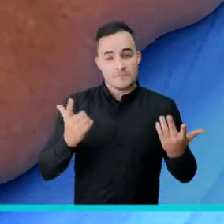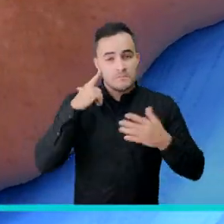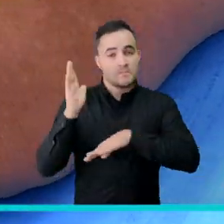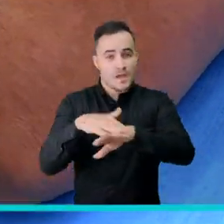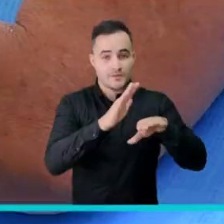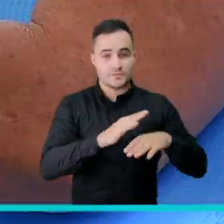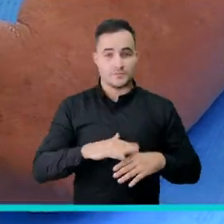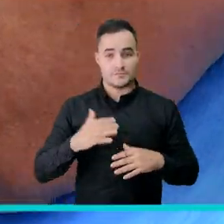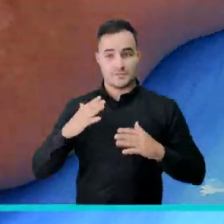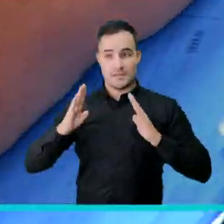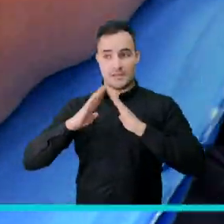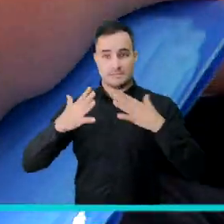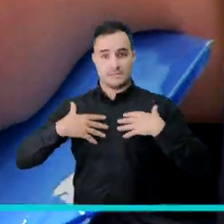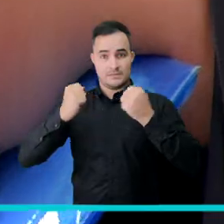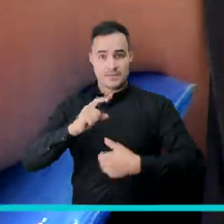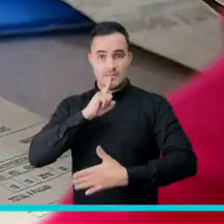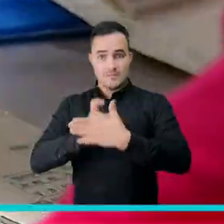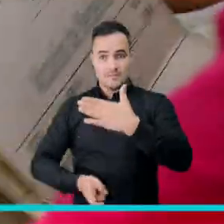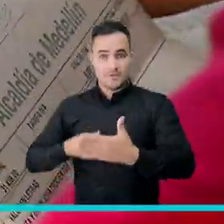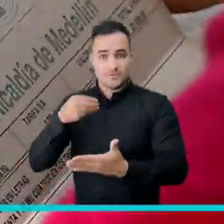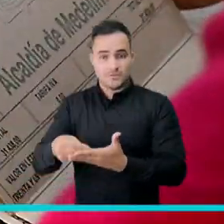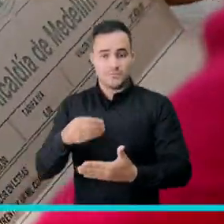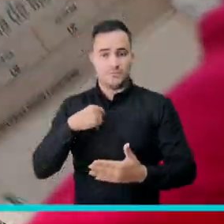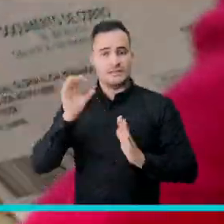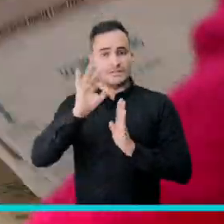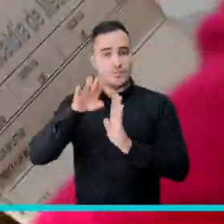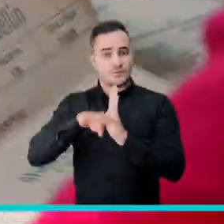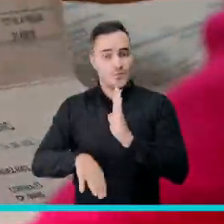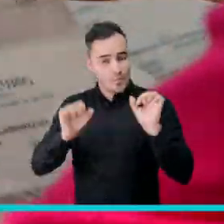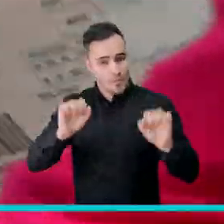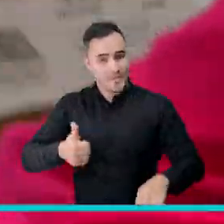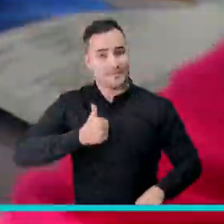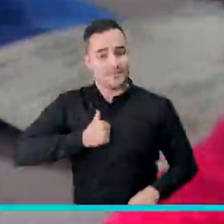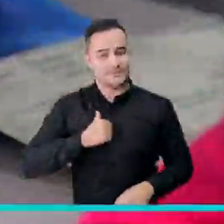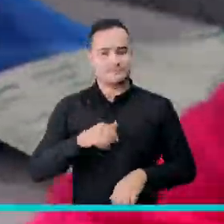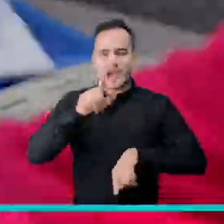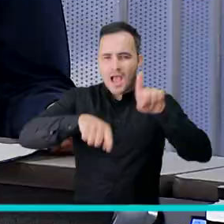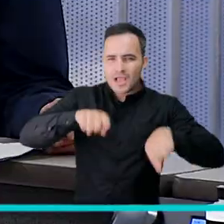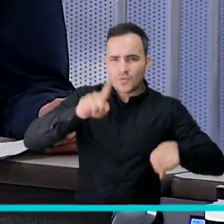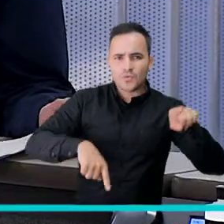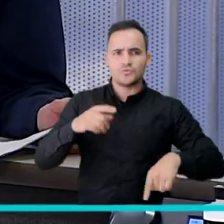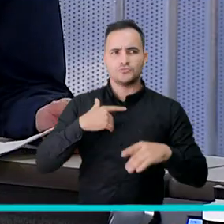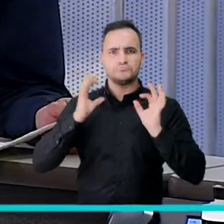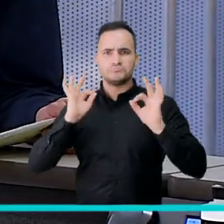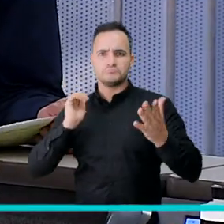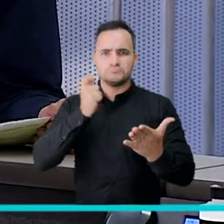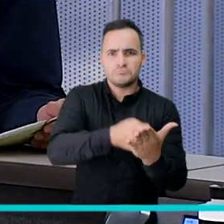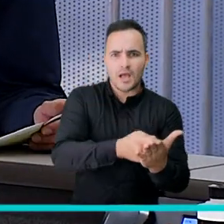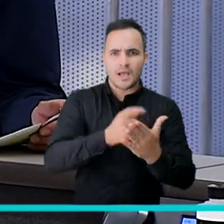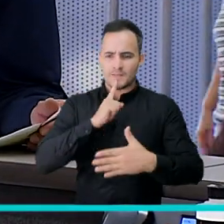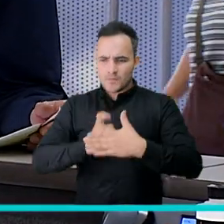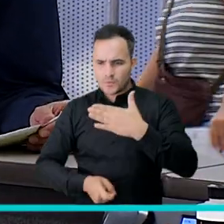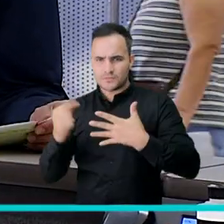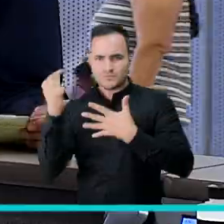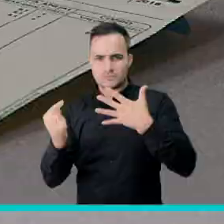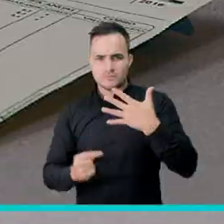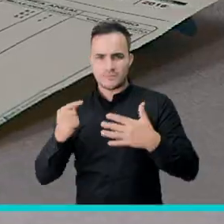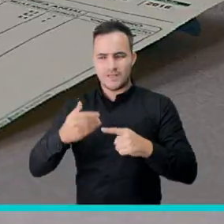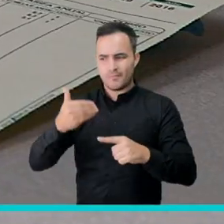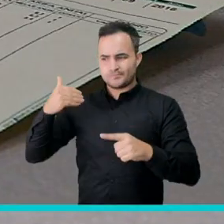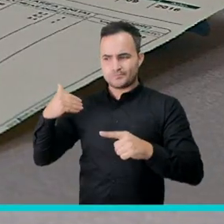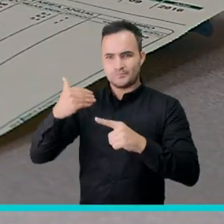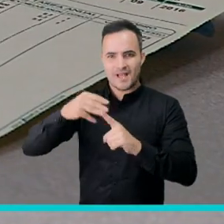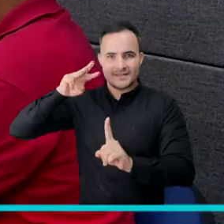Todavía se puede pagar el impuesto predial con descuento. Hasta el 28 de junio los contribuyentes que estén al día y cancelen el valor de sus